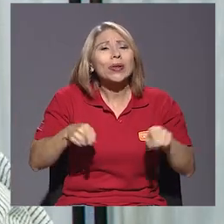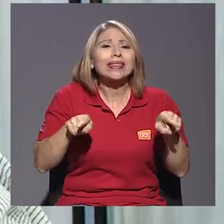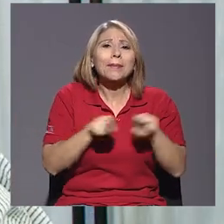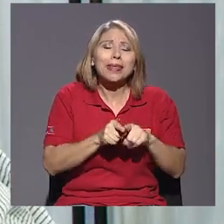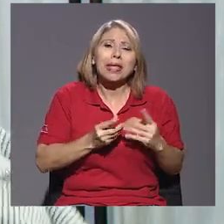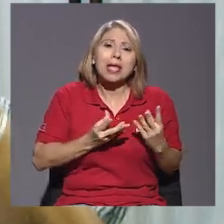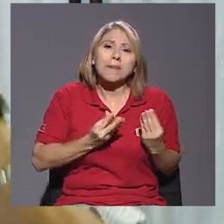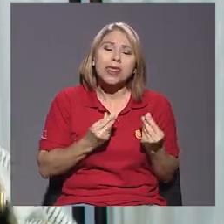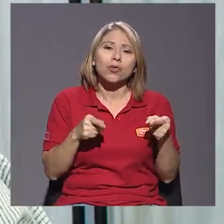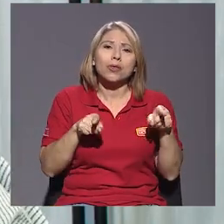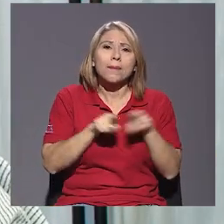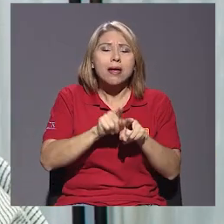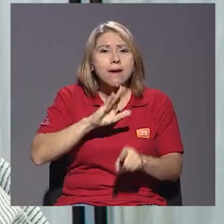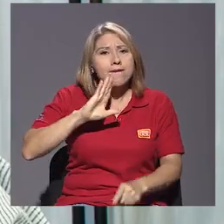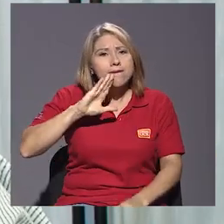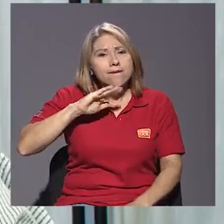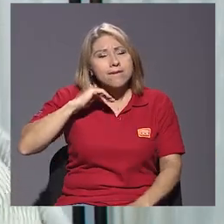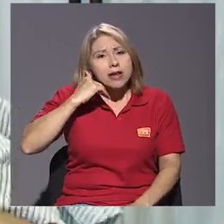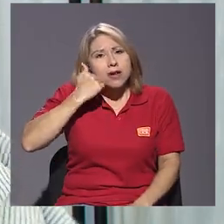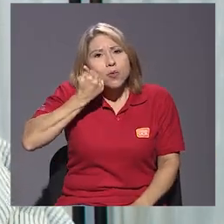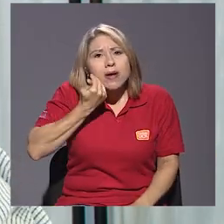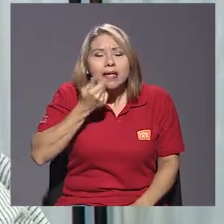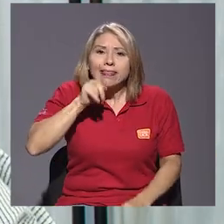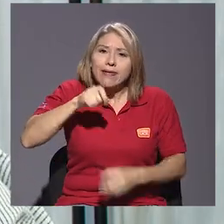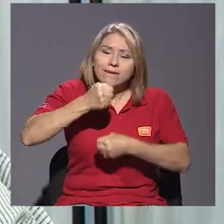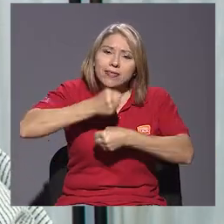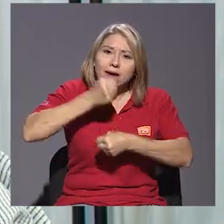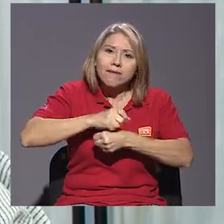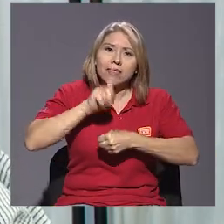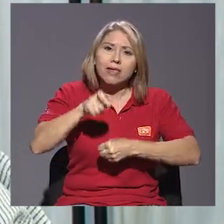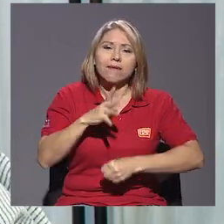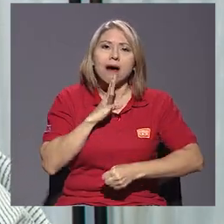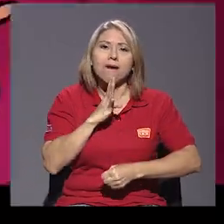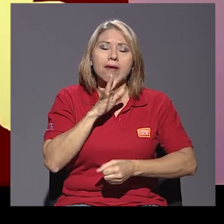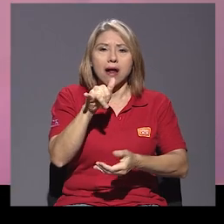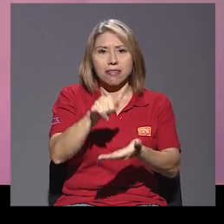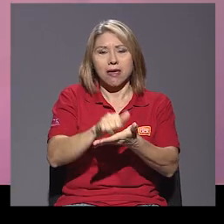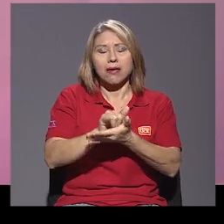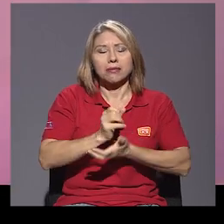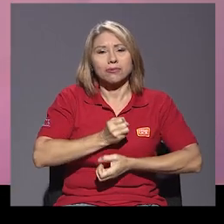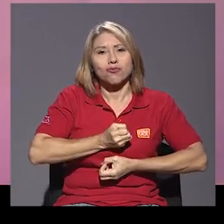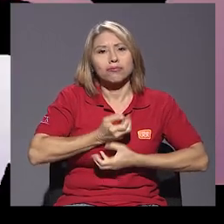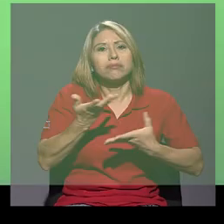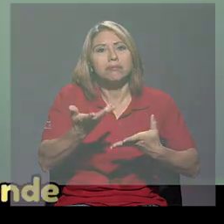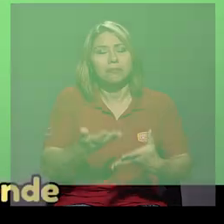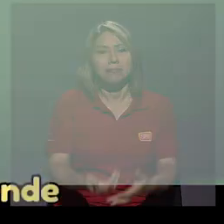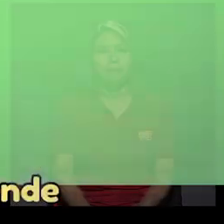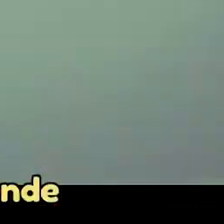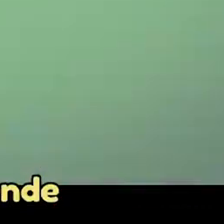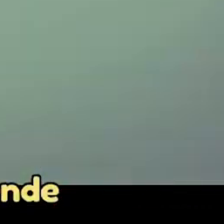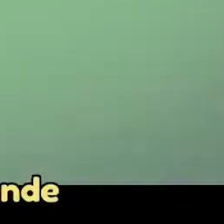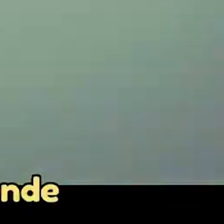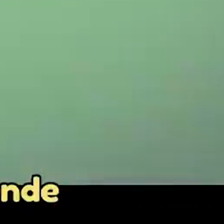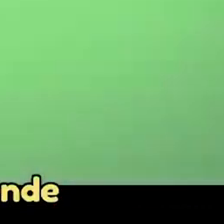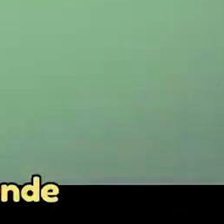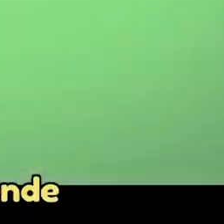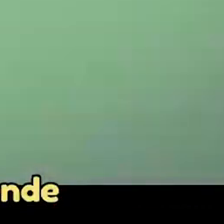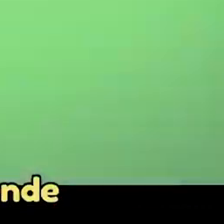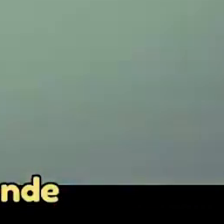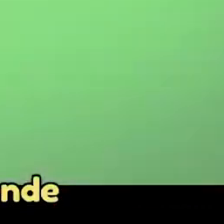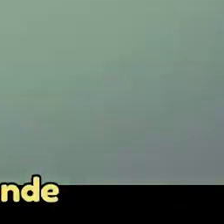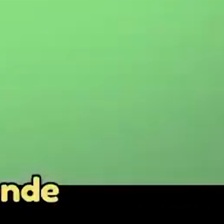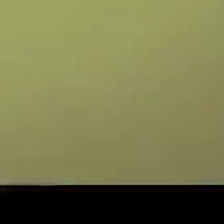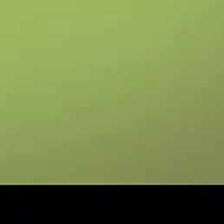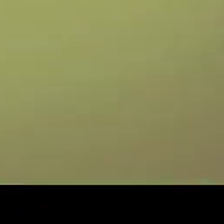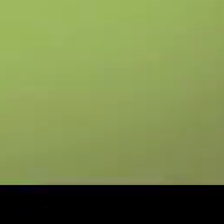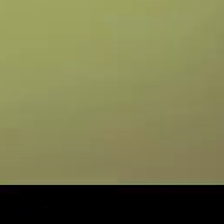está el miedo, está la vergüenza. Y hay que trabajar y hay que hablar de eso. Eres un buen padre que apoya